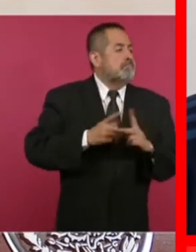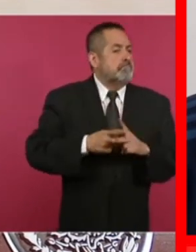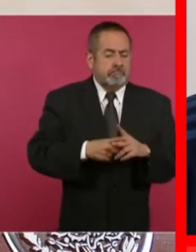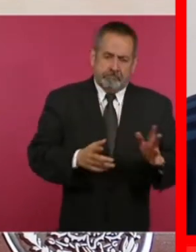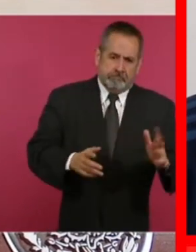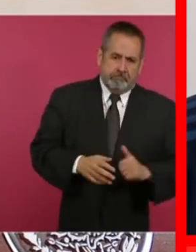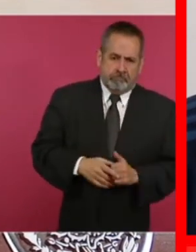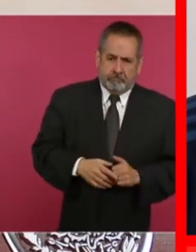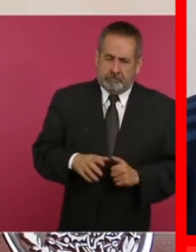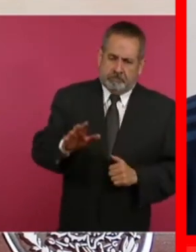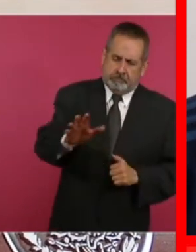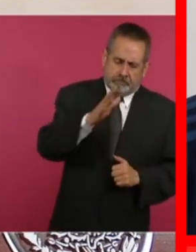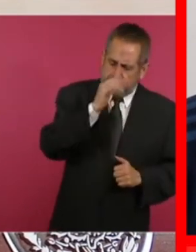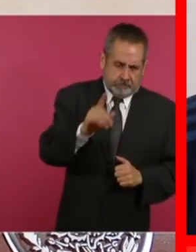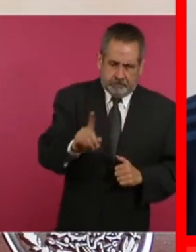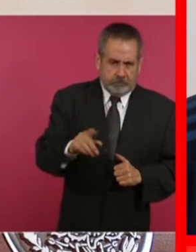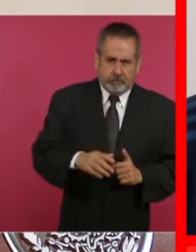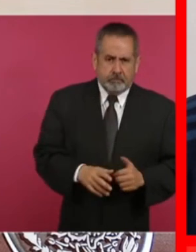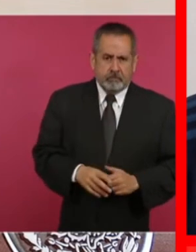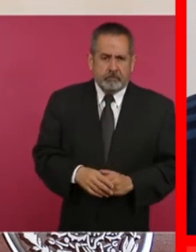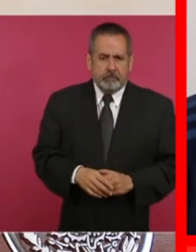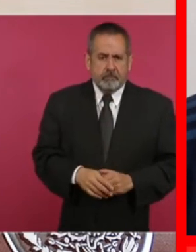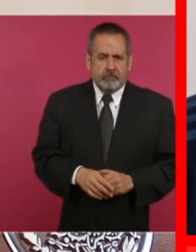No, porque estaríamos